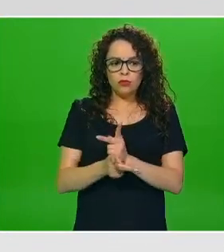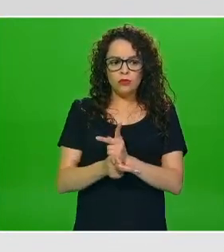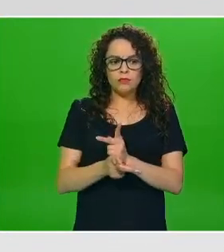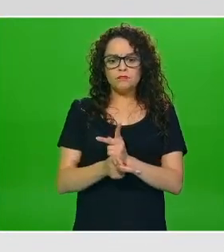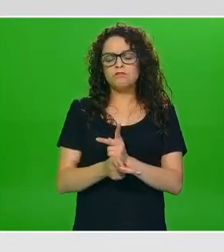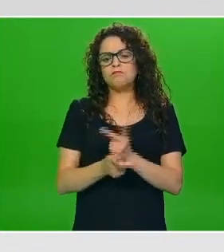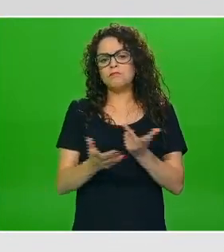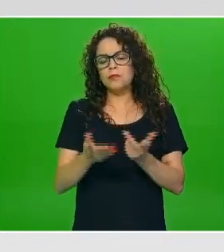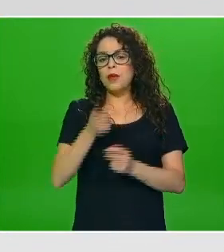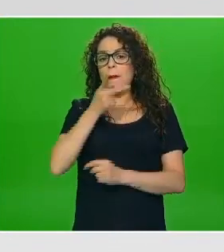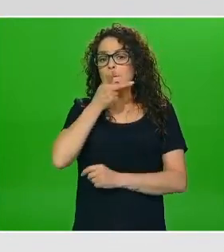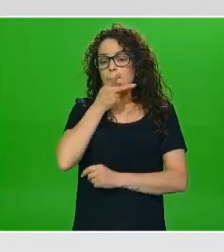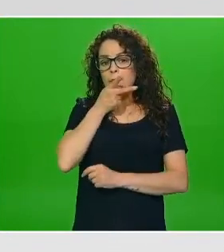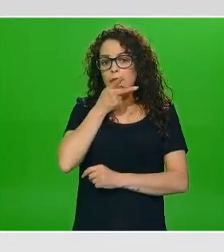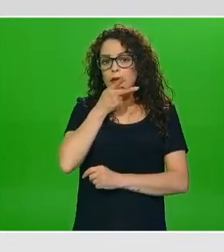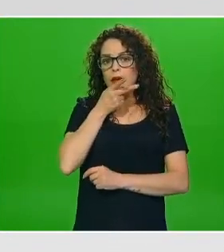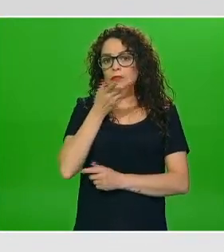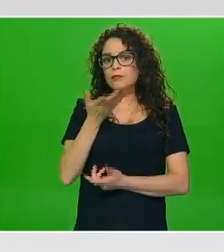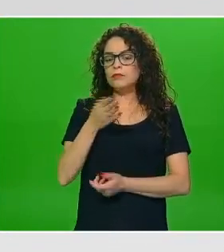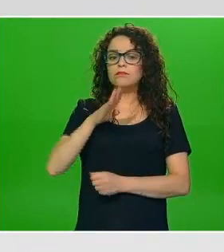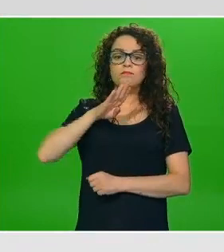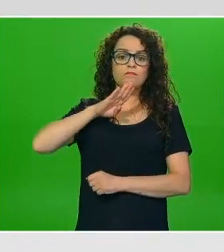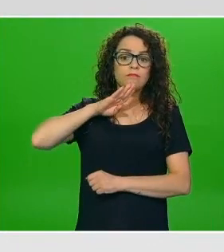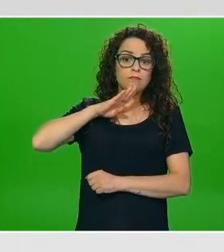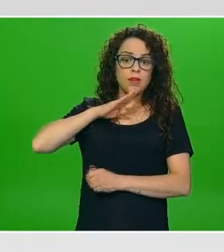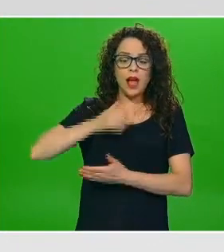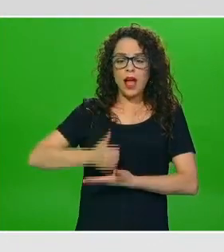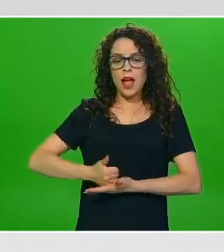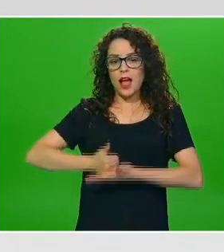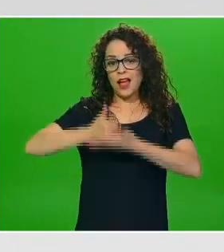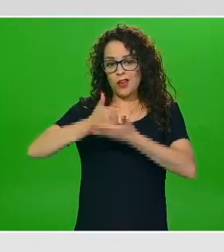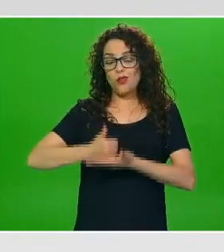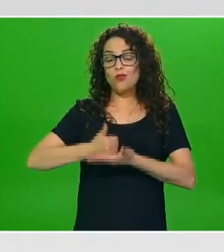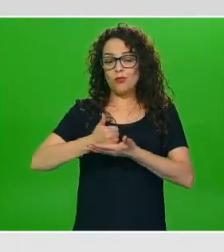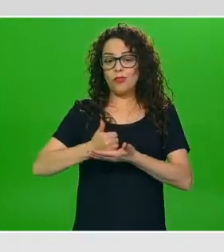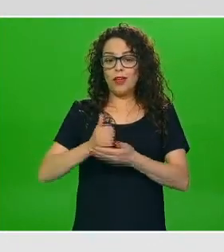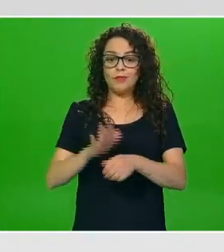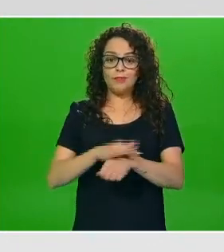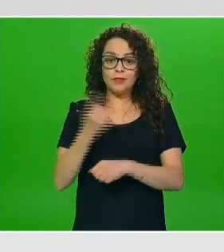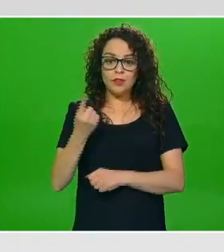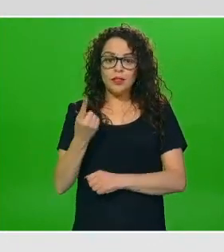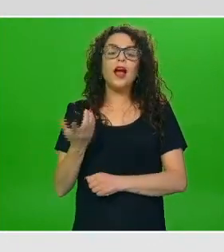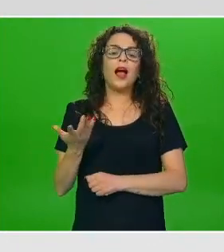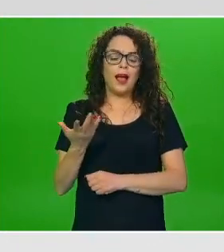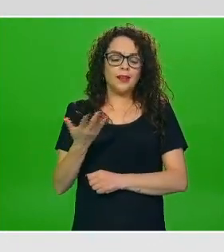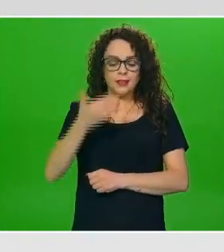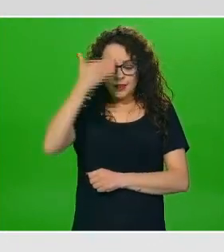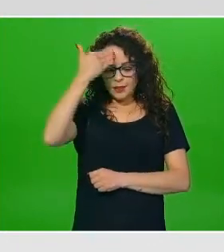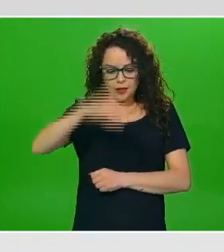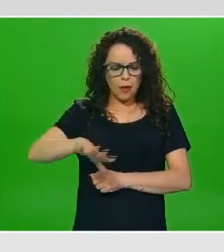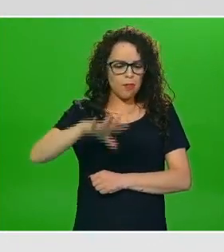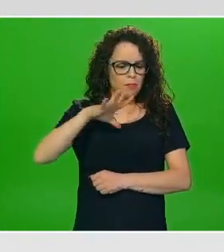y que a los padres de familia pues nos ayudan mucho para poder tener una gama de posibilidades para con